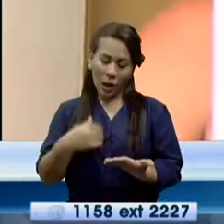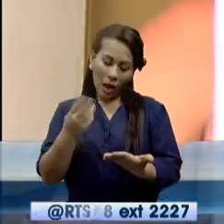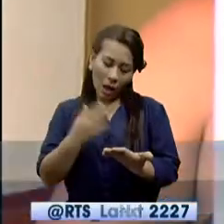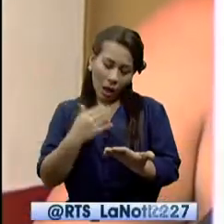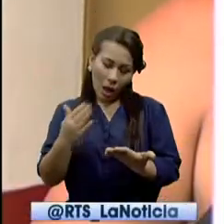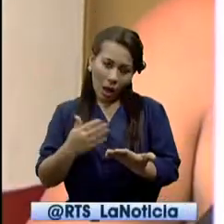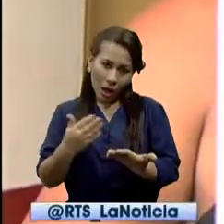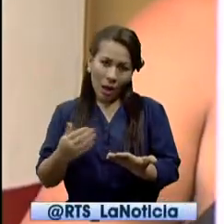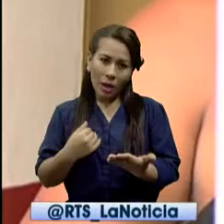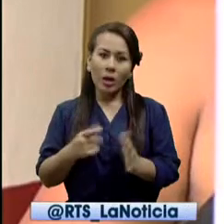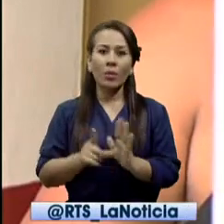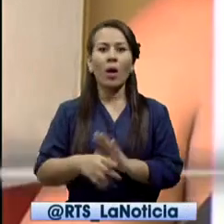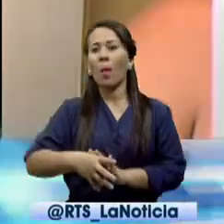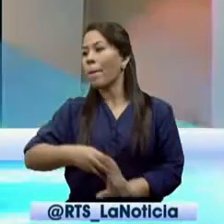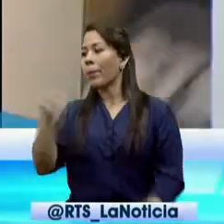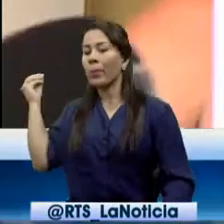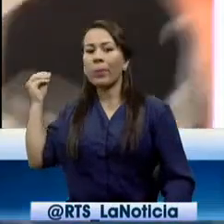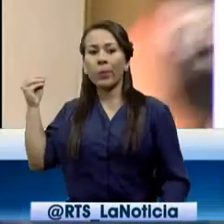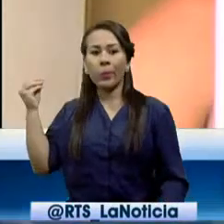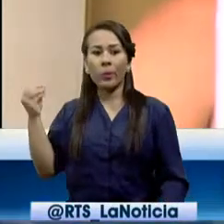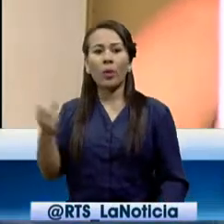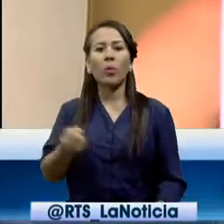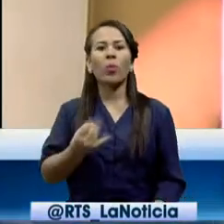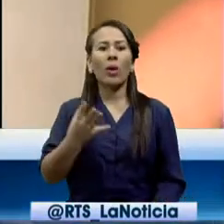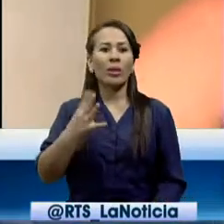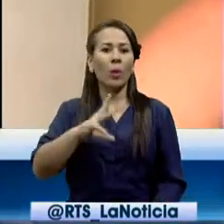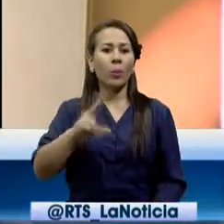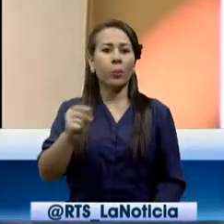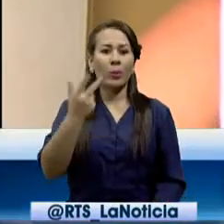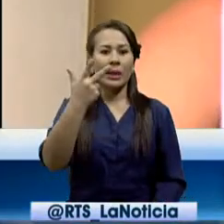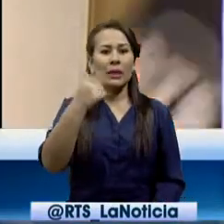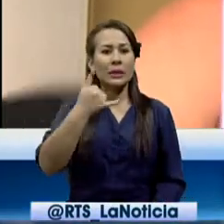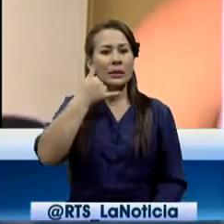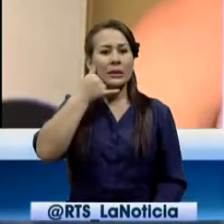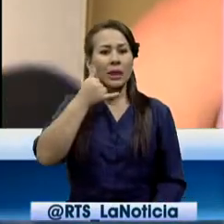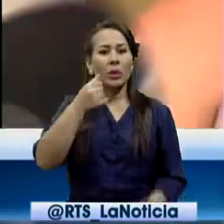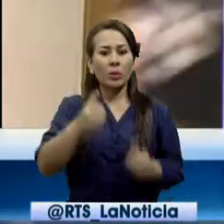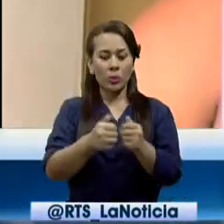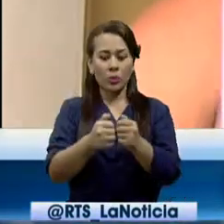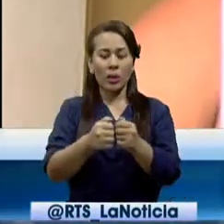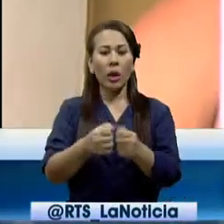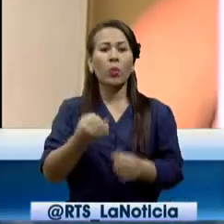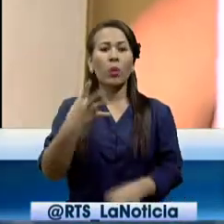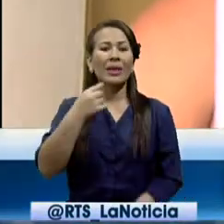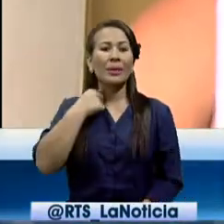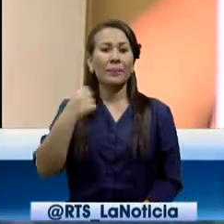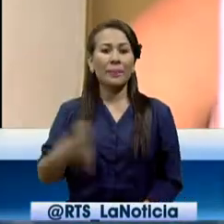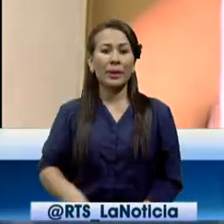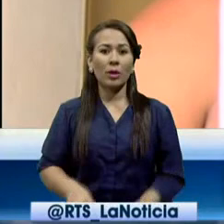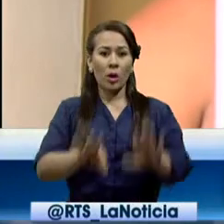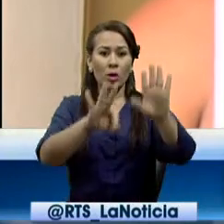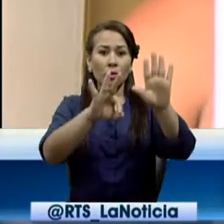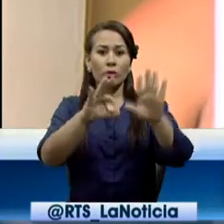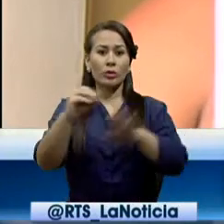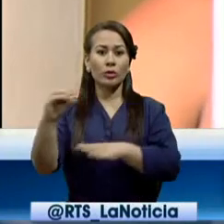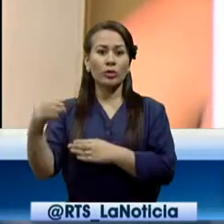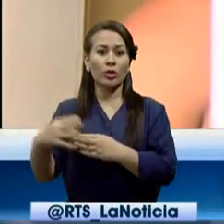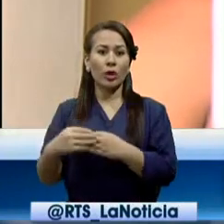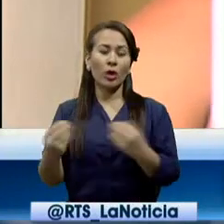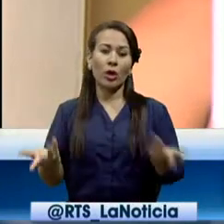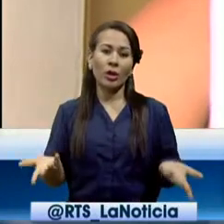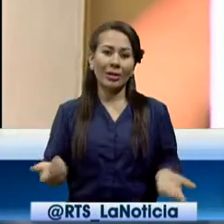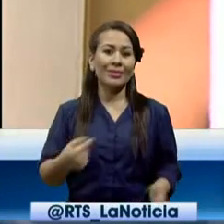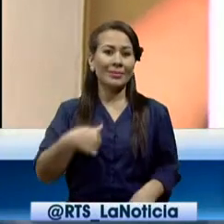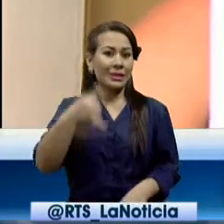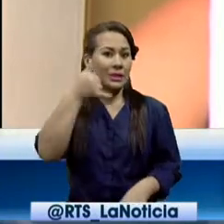pidió los teléfonos. Se le llevaron. ¿Cuántos se le llevaron? Ustedes teléfonos. ¿En total cuántos le aportan? Un aproximado de 800 dólares, 600 dólares,